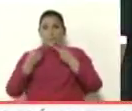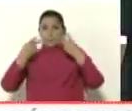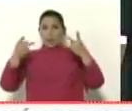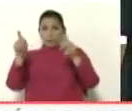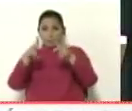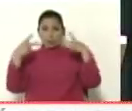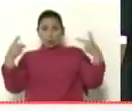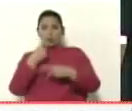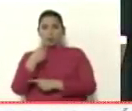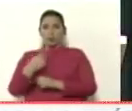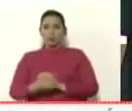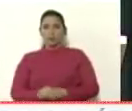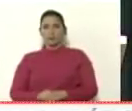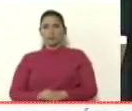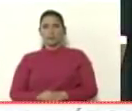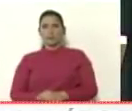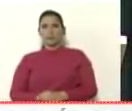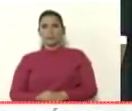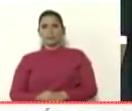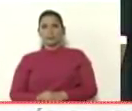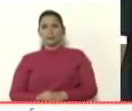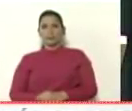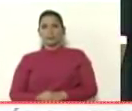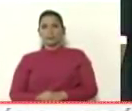y también eso fue tapado